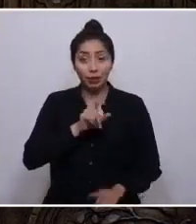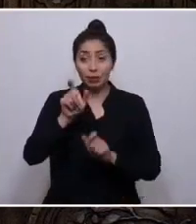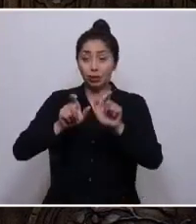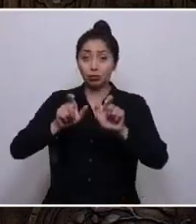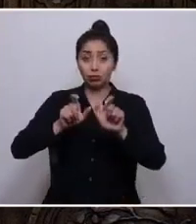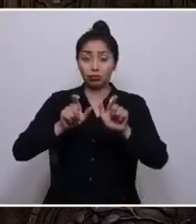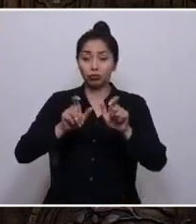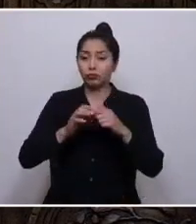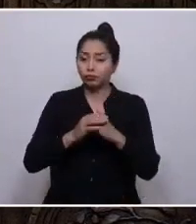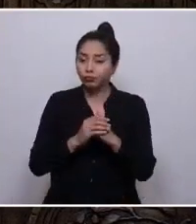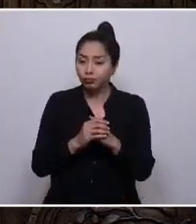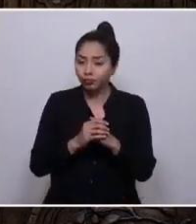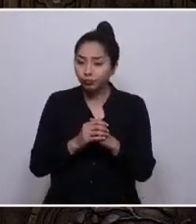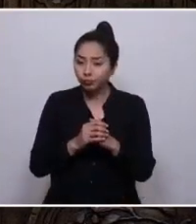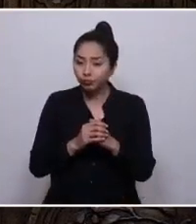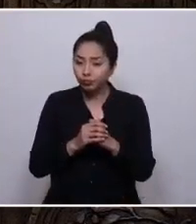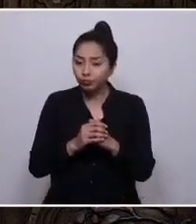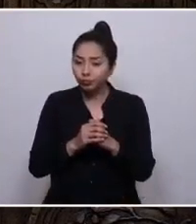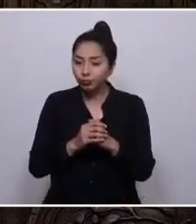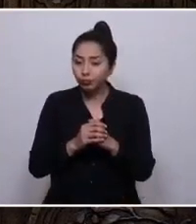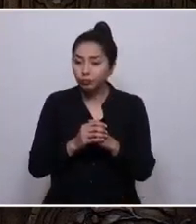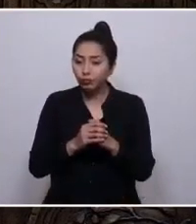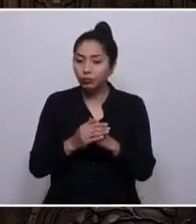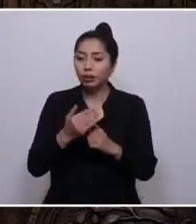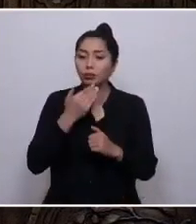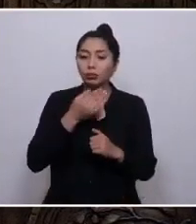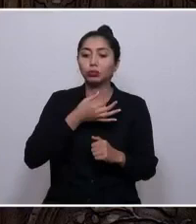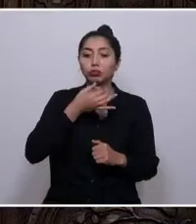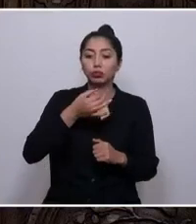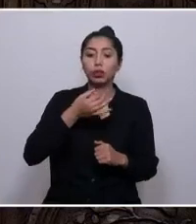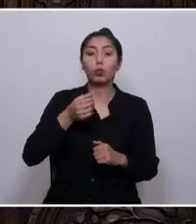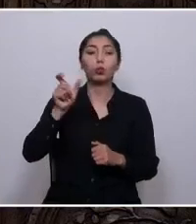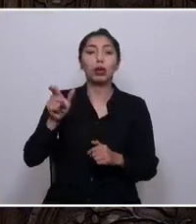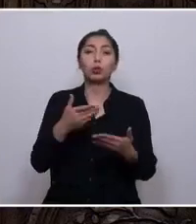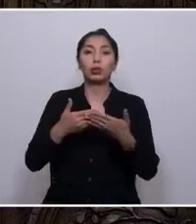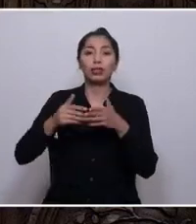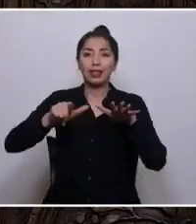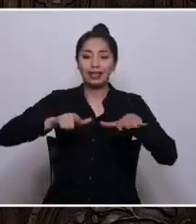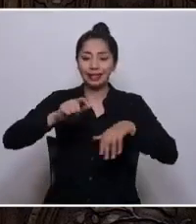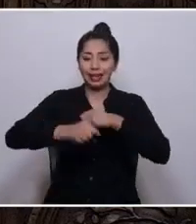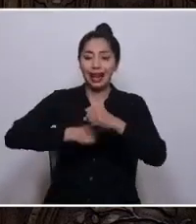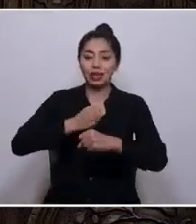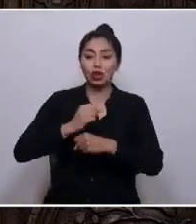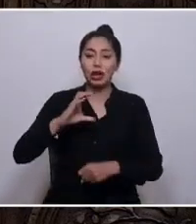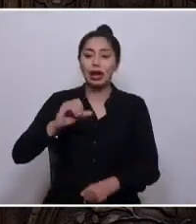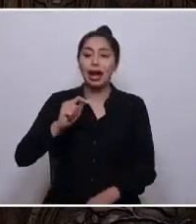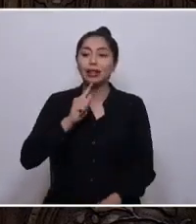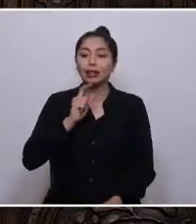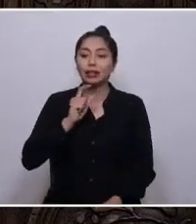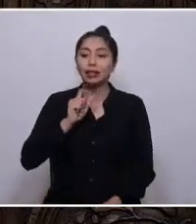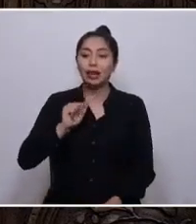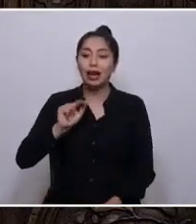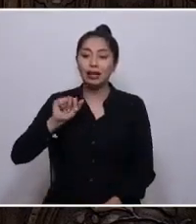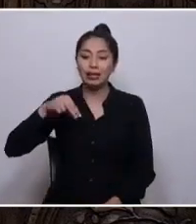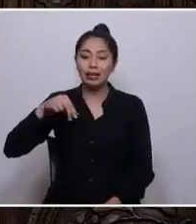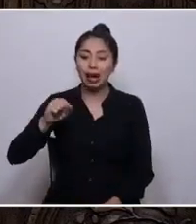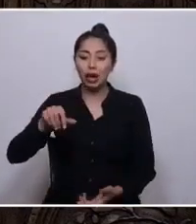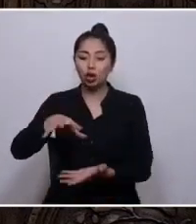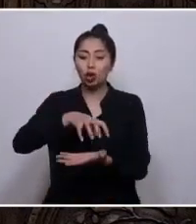a una estudiante de 17 años que me envió una carta. Ella es Catalina Reyes Soto, de la Comuna de Nuevo Imperial.